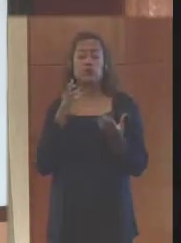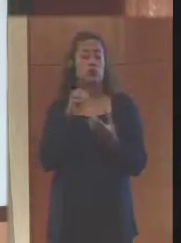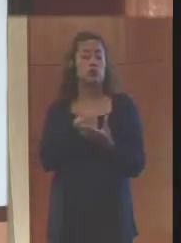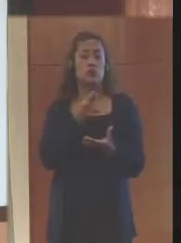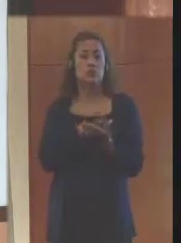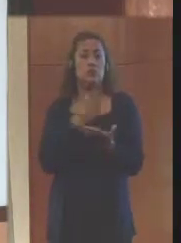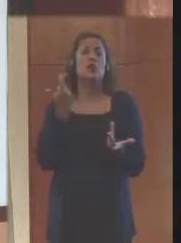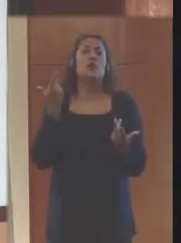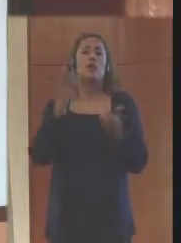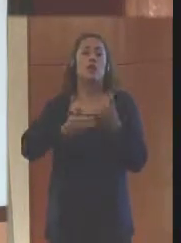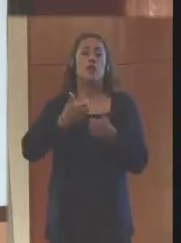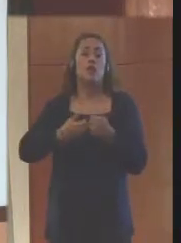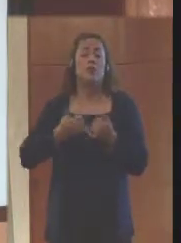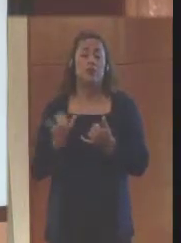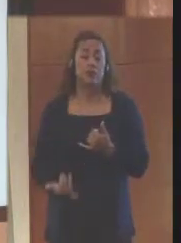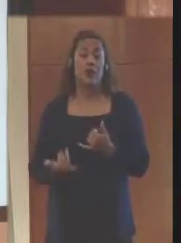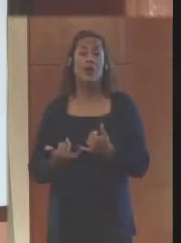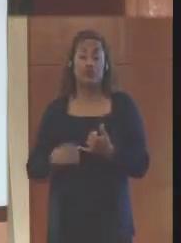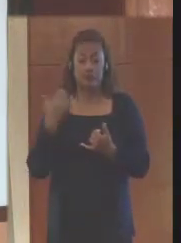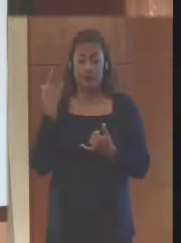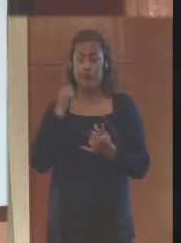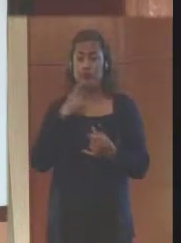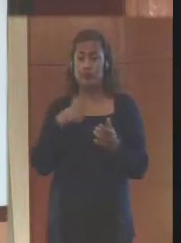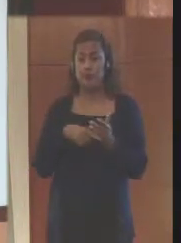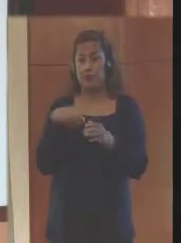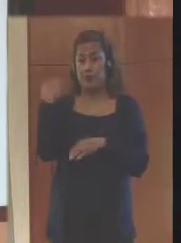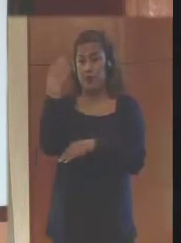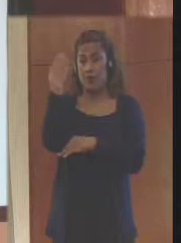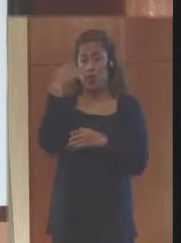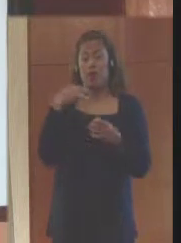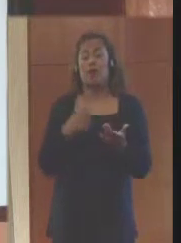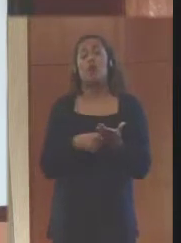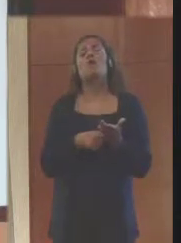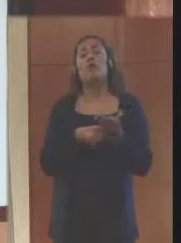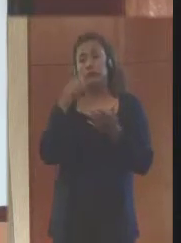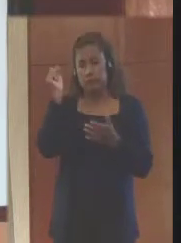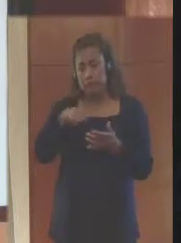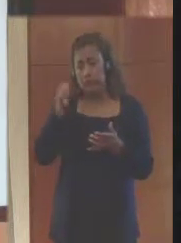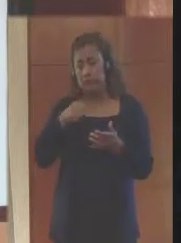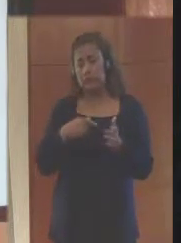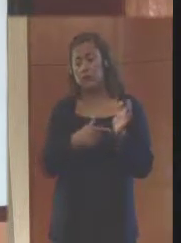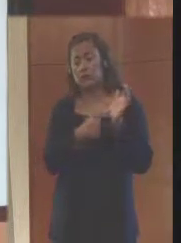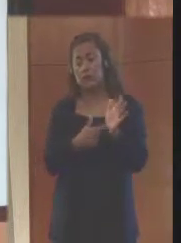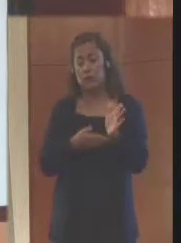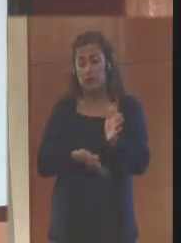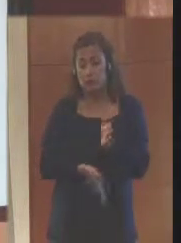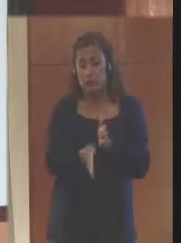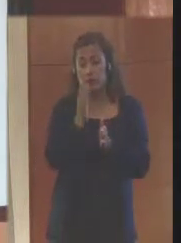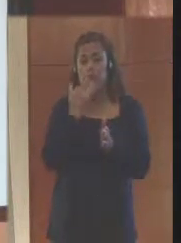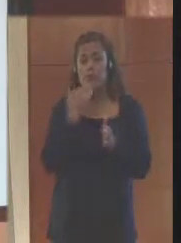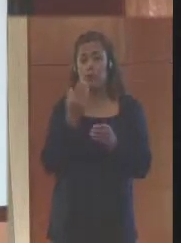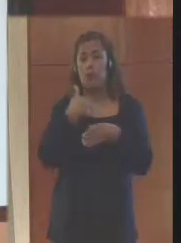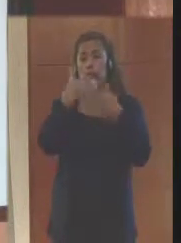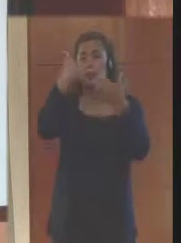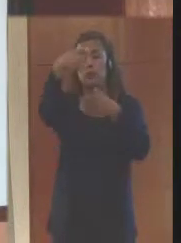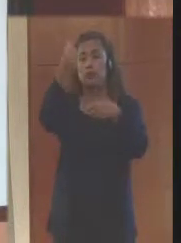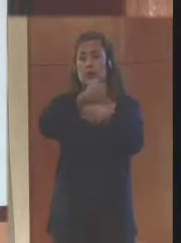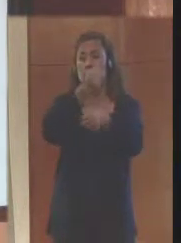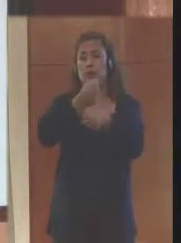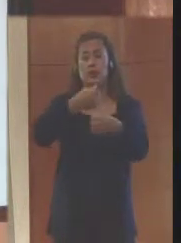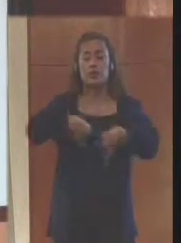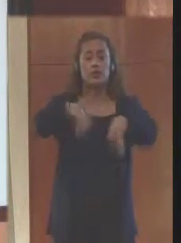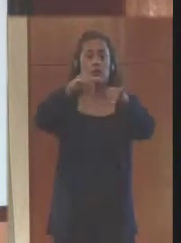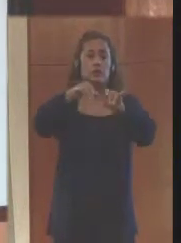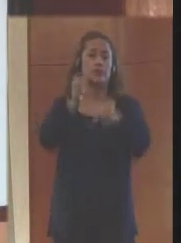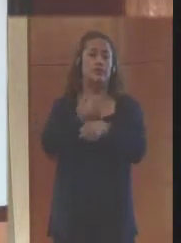que es un reto actual al que nos enfrentamos en el país y el que nos va a definir la hoja de ruta para los próximos años en las actividades